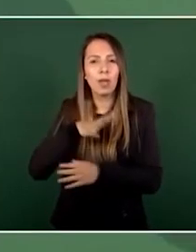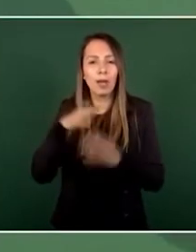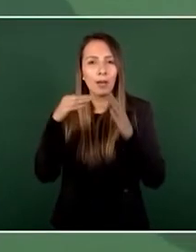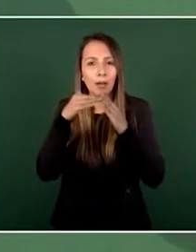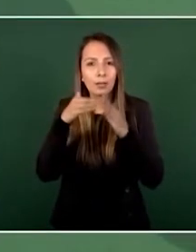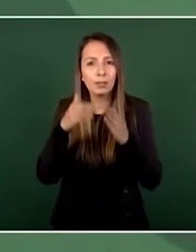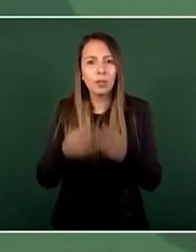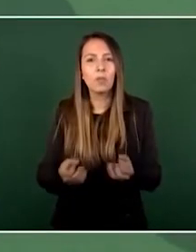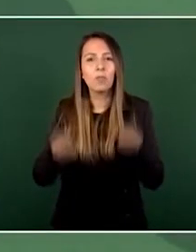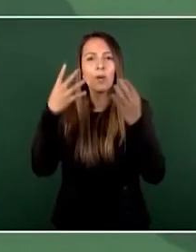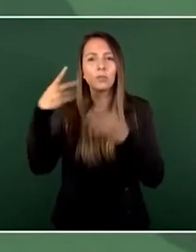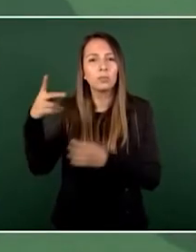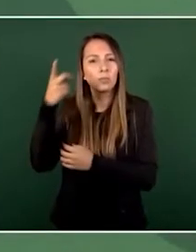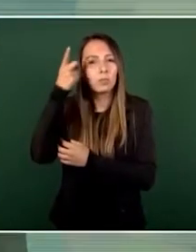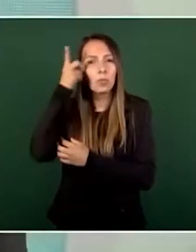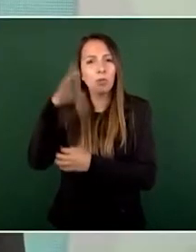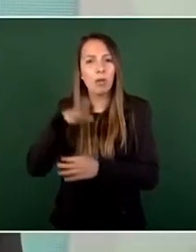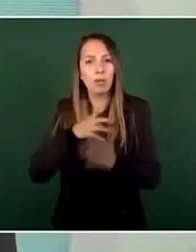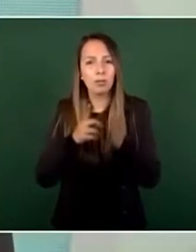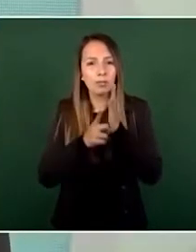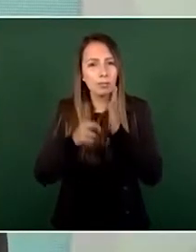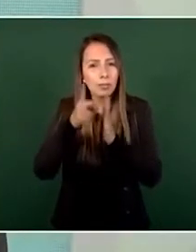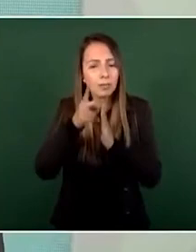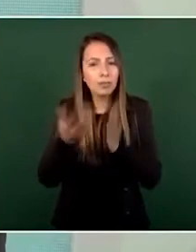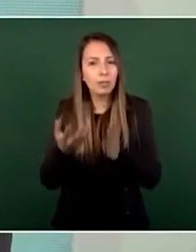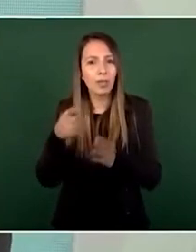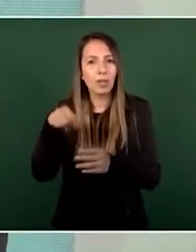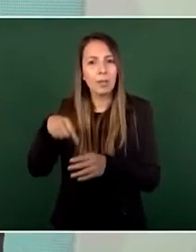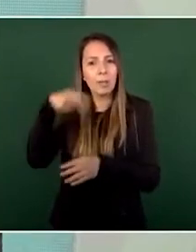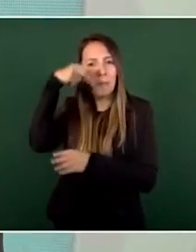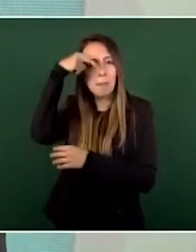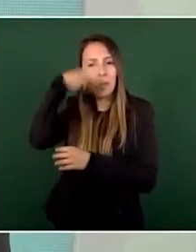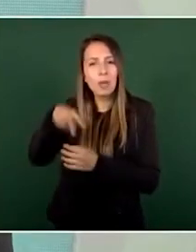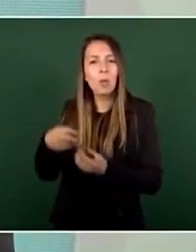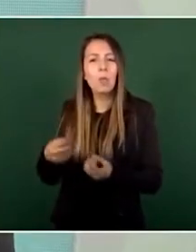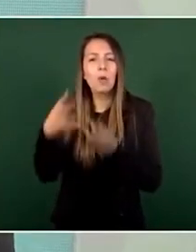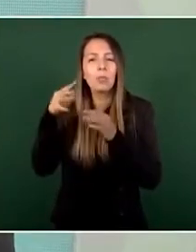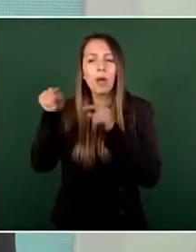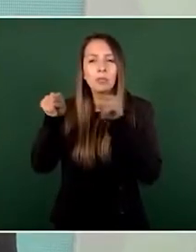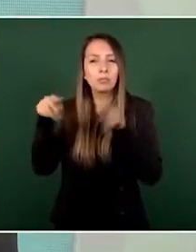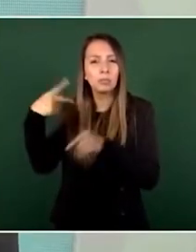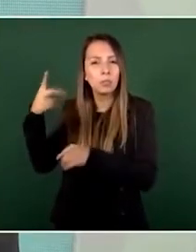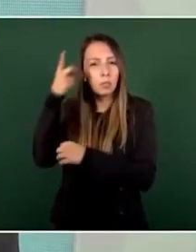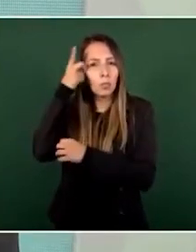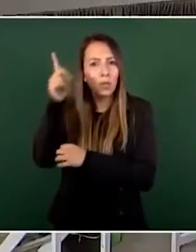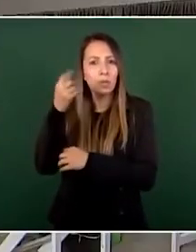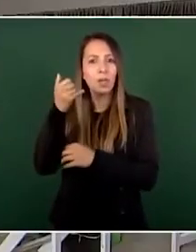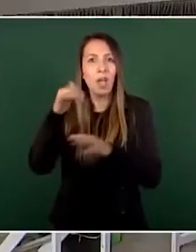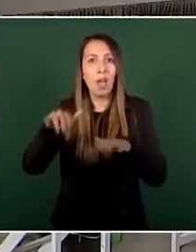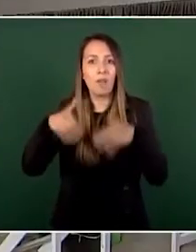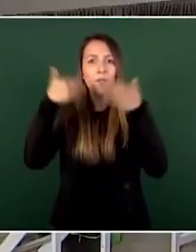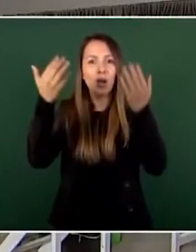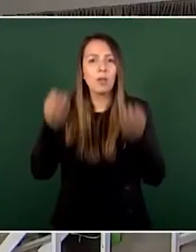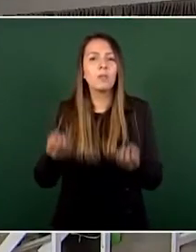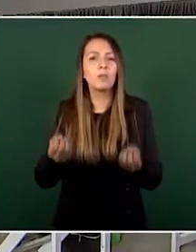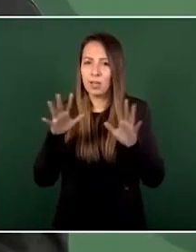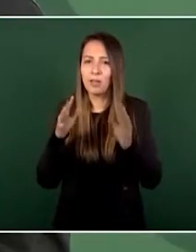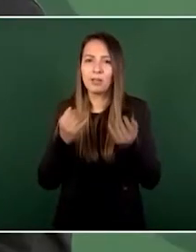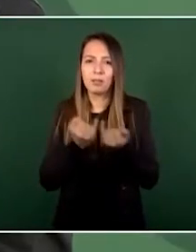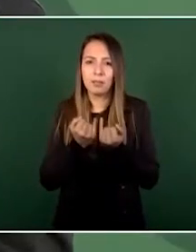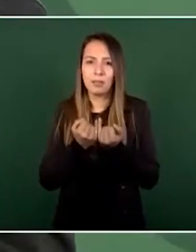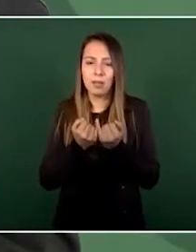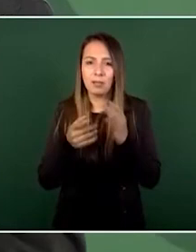departamentos cuántos en méxico cuántos en el extranjero ya también aclaré